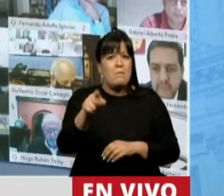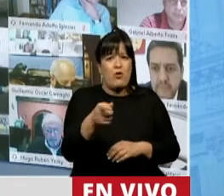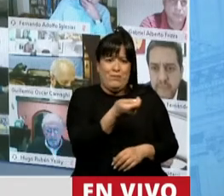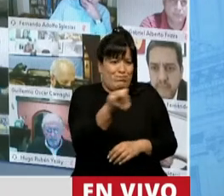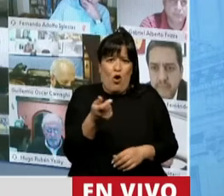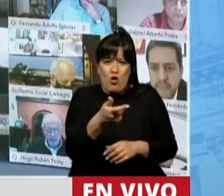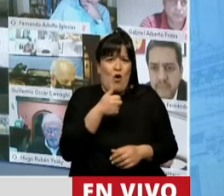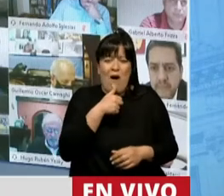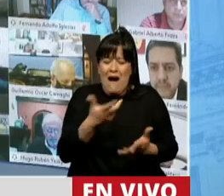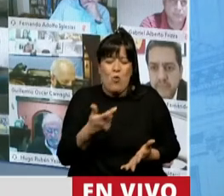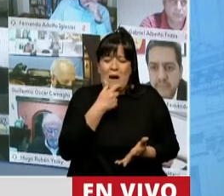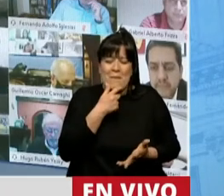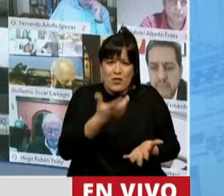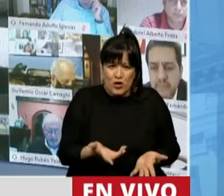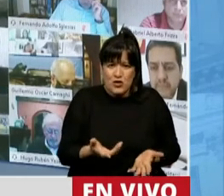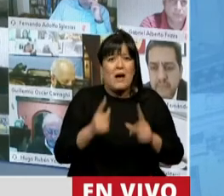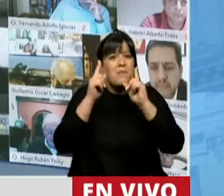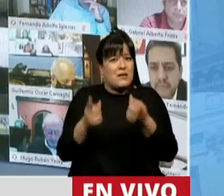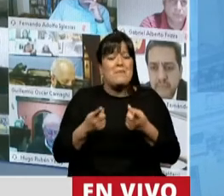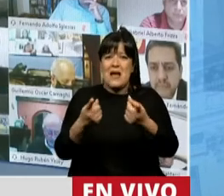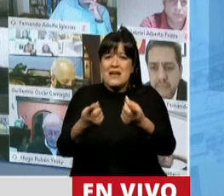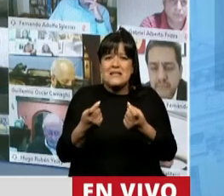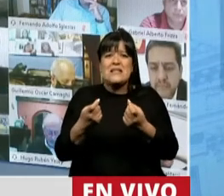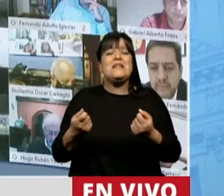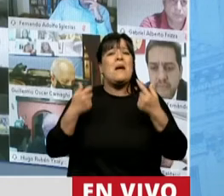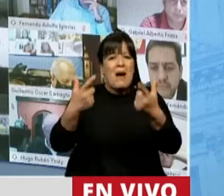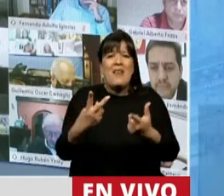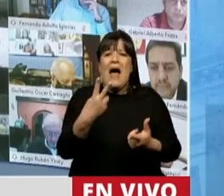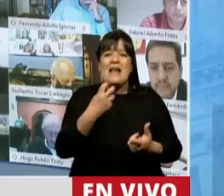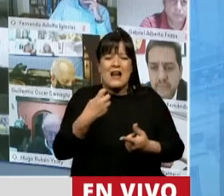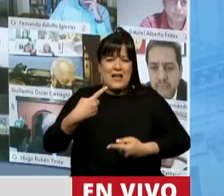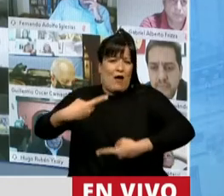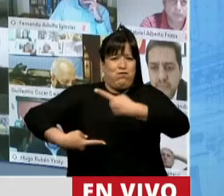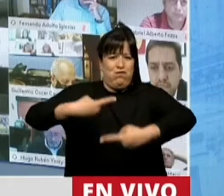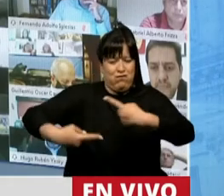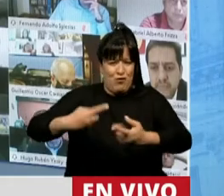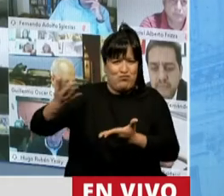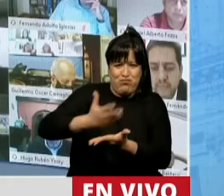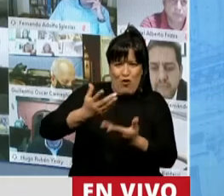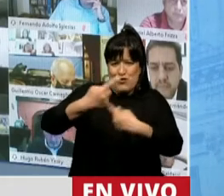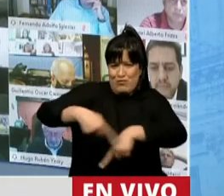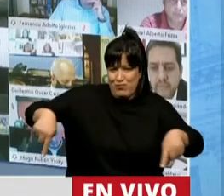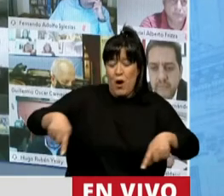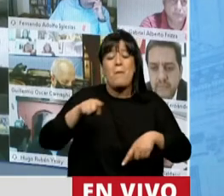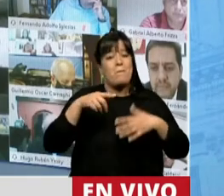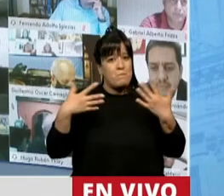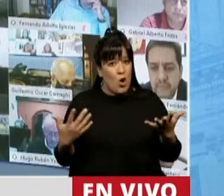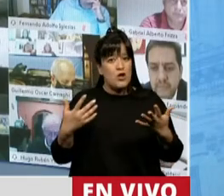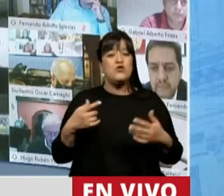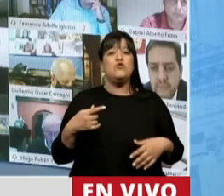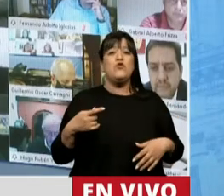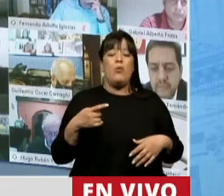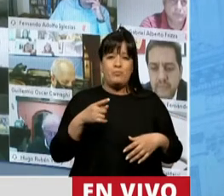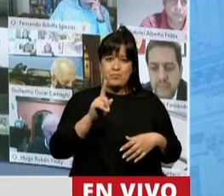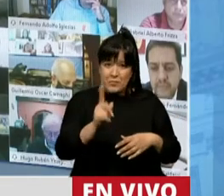en nuestra provincia, pero también necesariamente para generar energía. Y así es, señora Presidenta, que además de generar